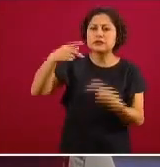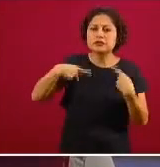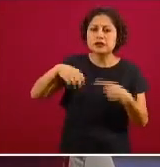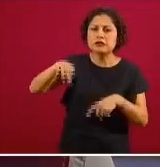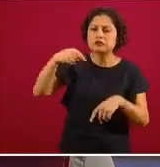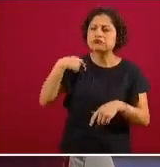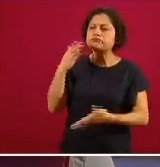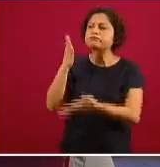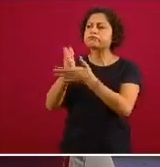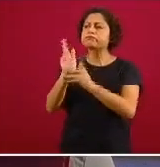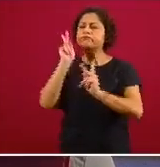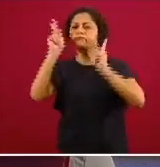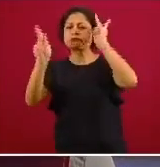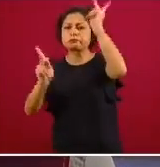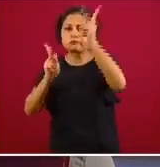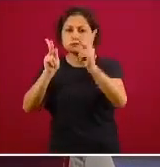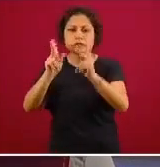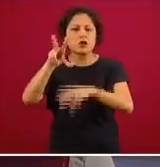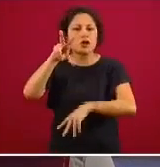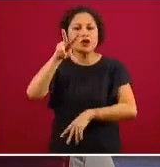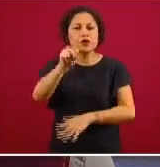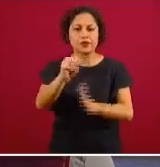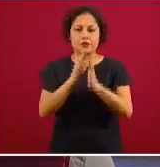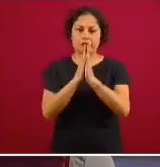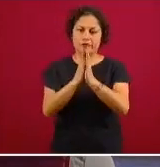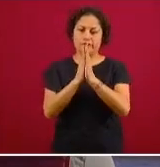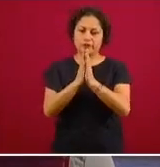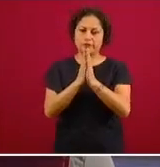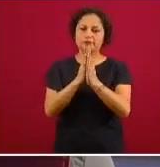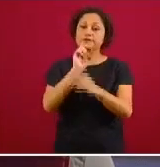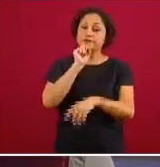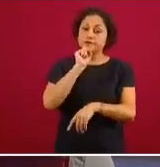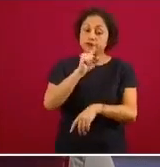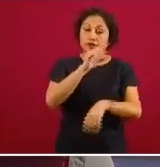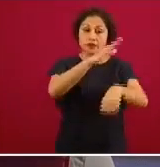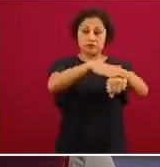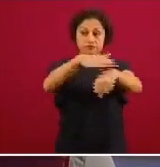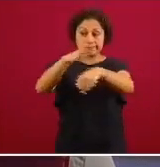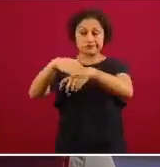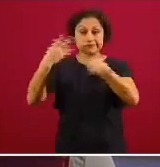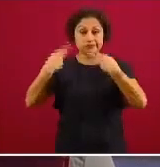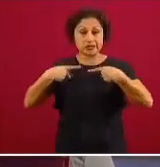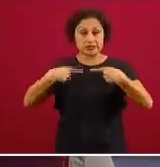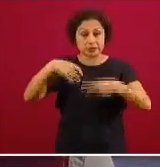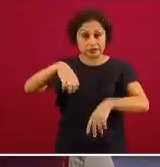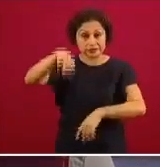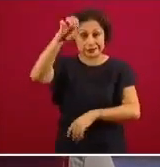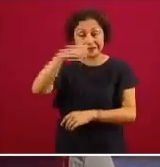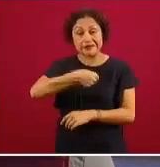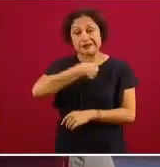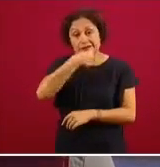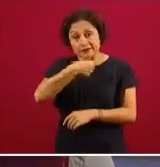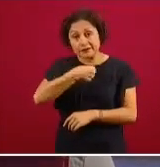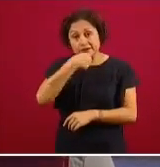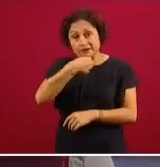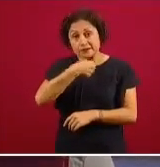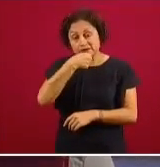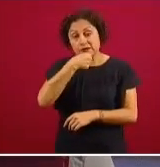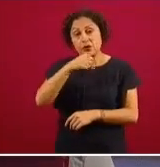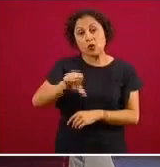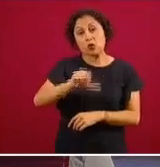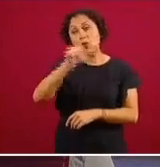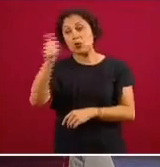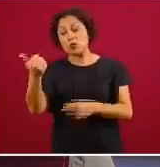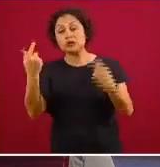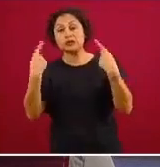personas que no son adultas mayores y que tienen la posibilidad de asistir a las personas adultas mayores